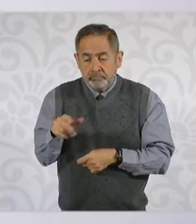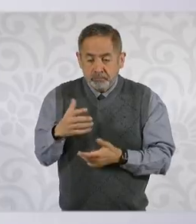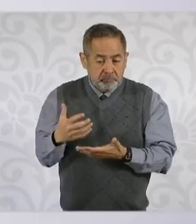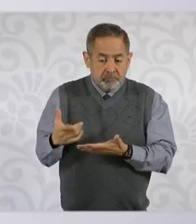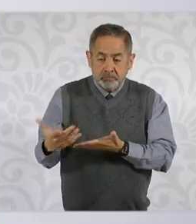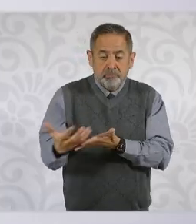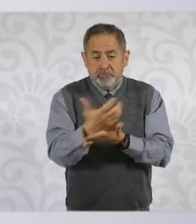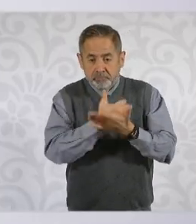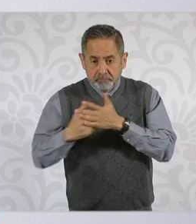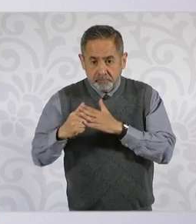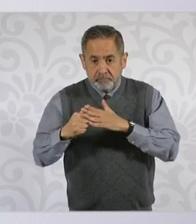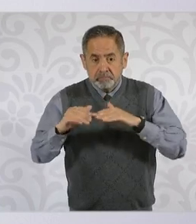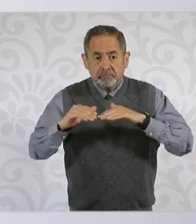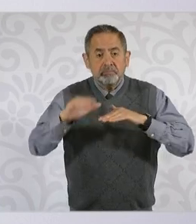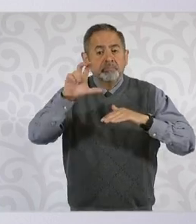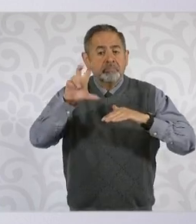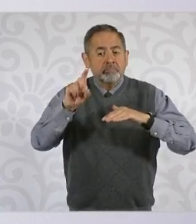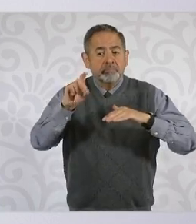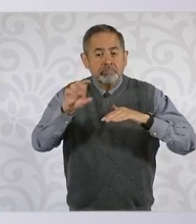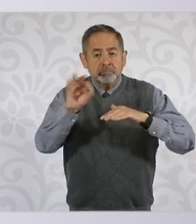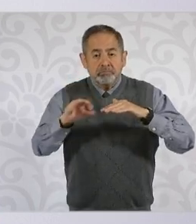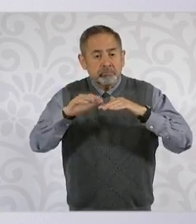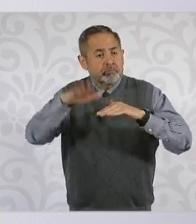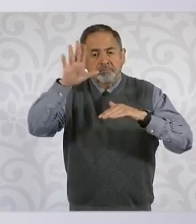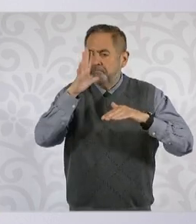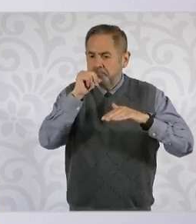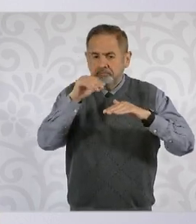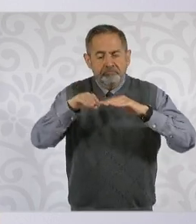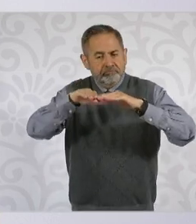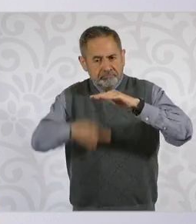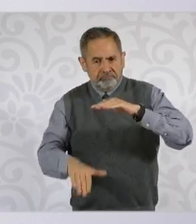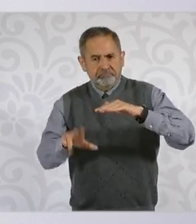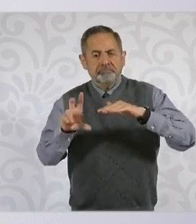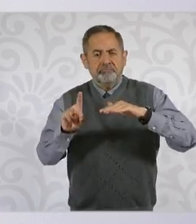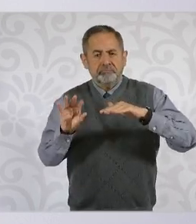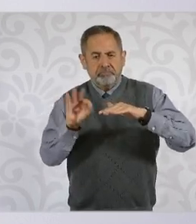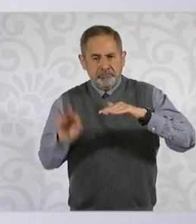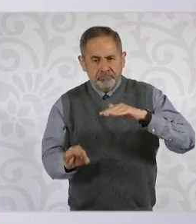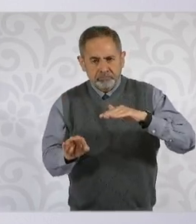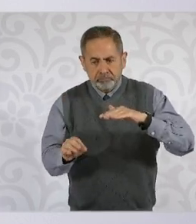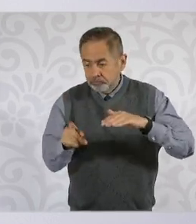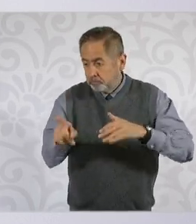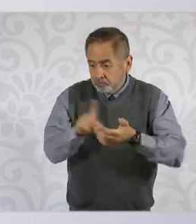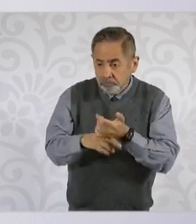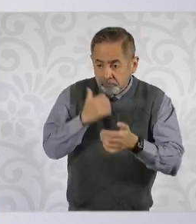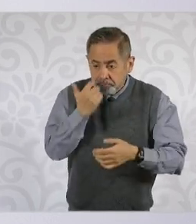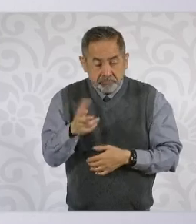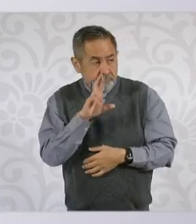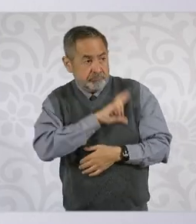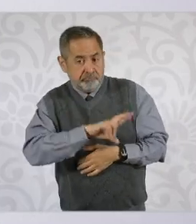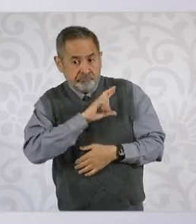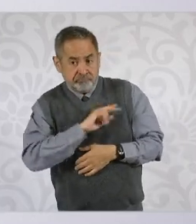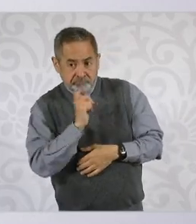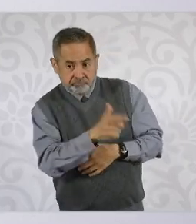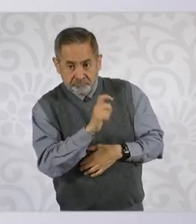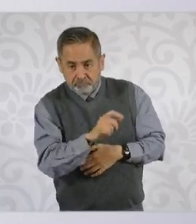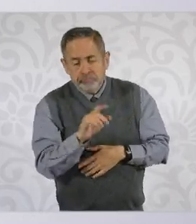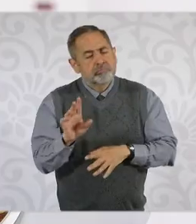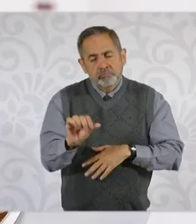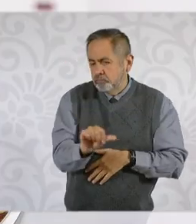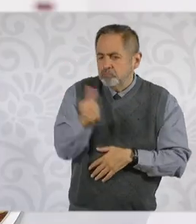pago 30 por ciento de su ingreso. Para renta tendrá que diseñarse otro esquema.